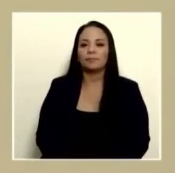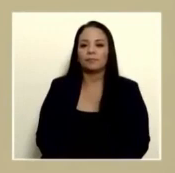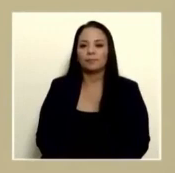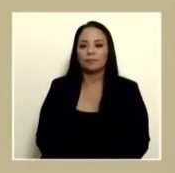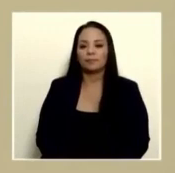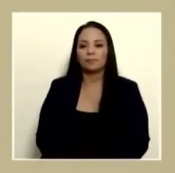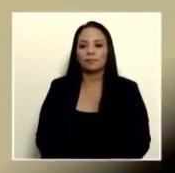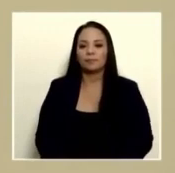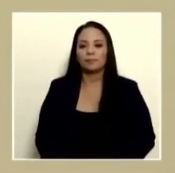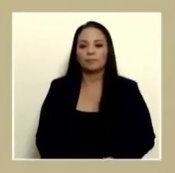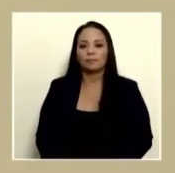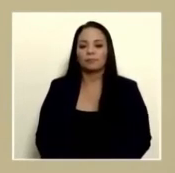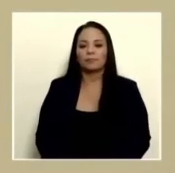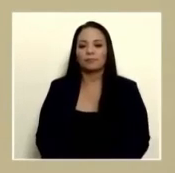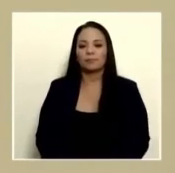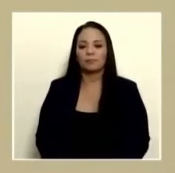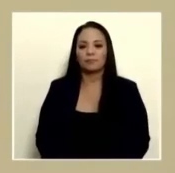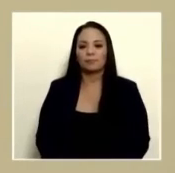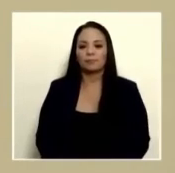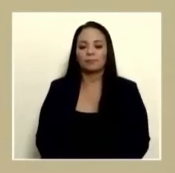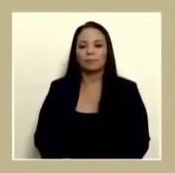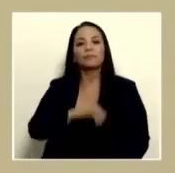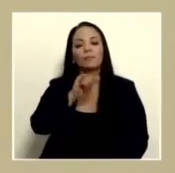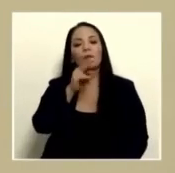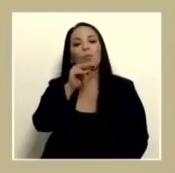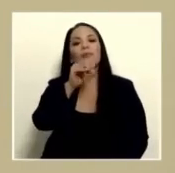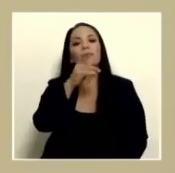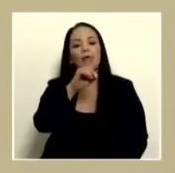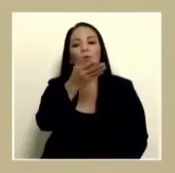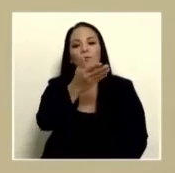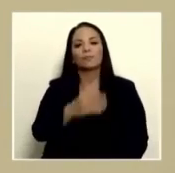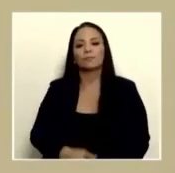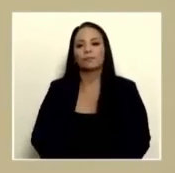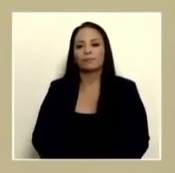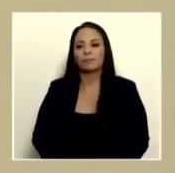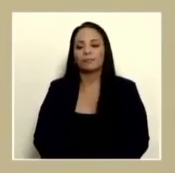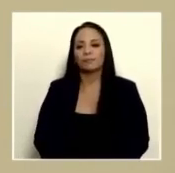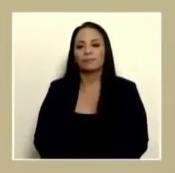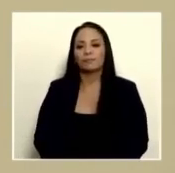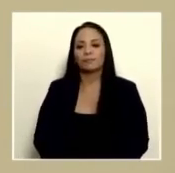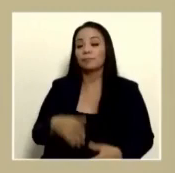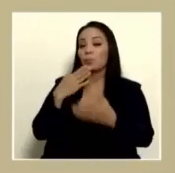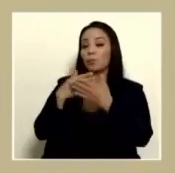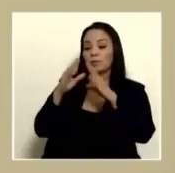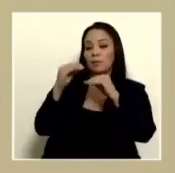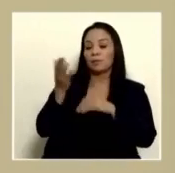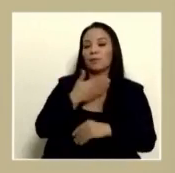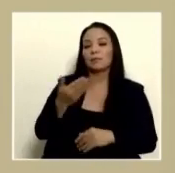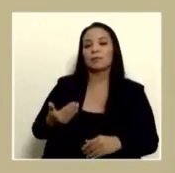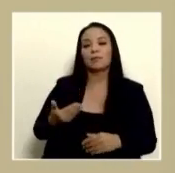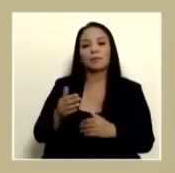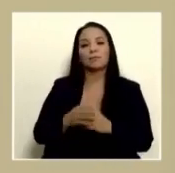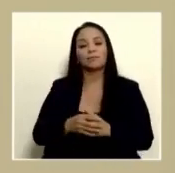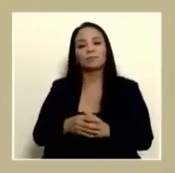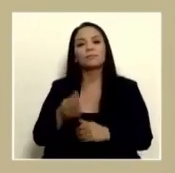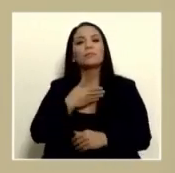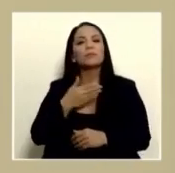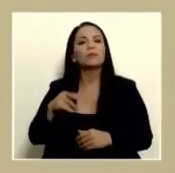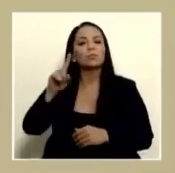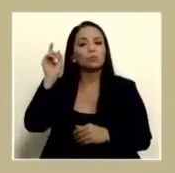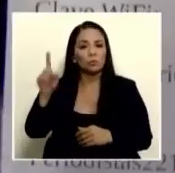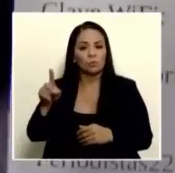no no ah bueno don Juan Diego buenas tardes presidente presidente